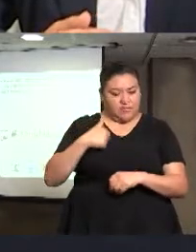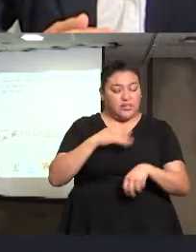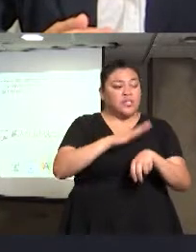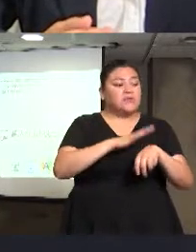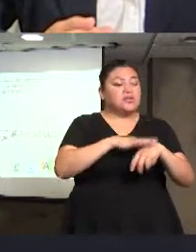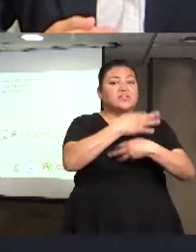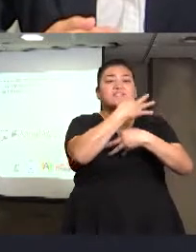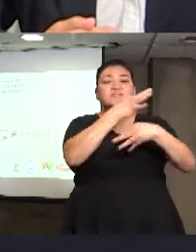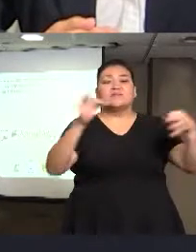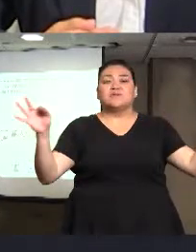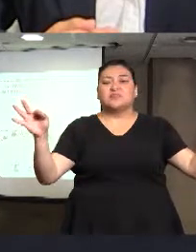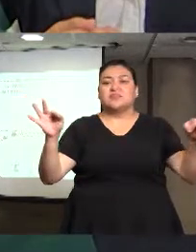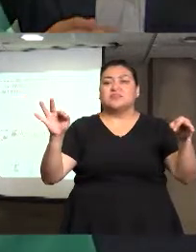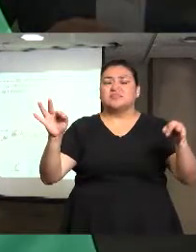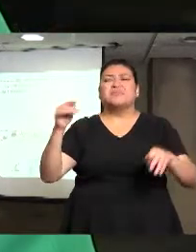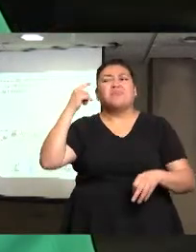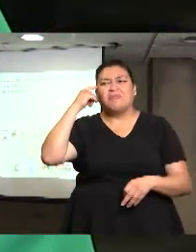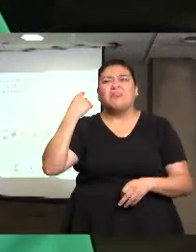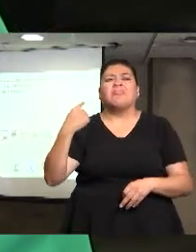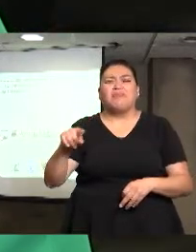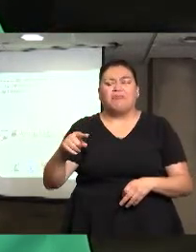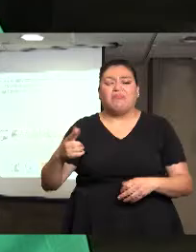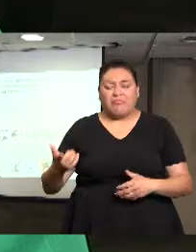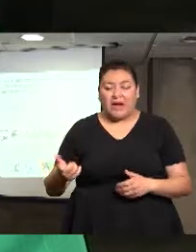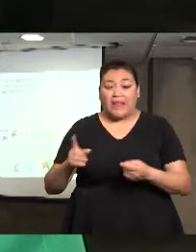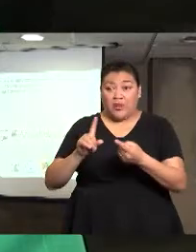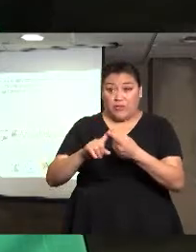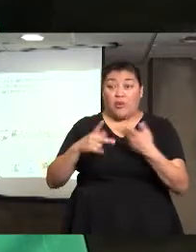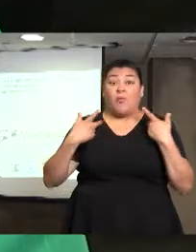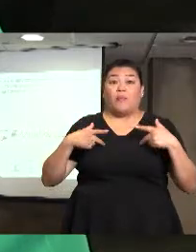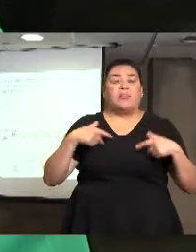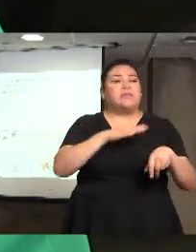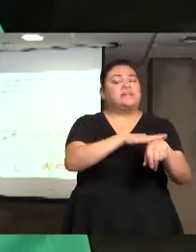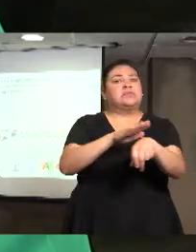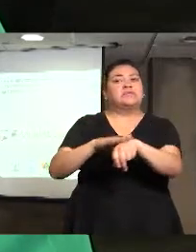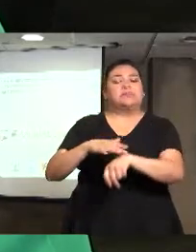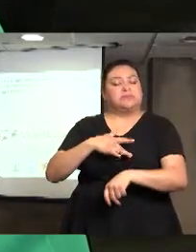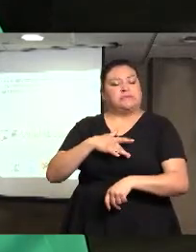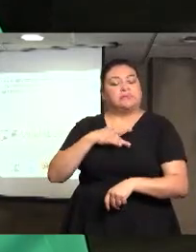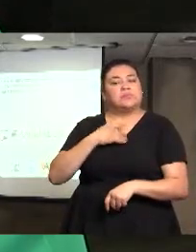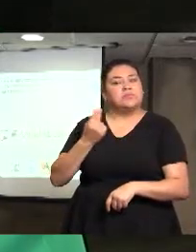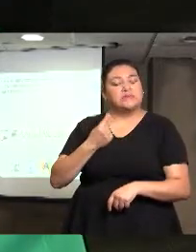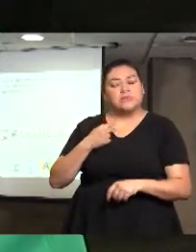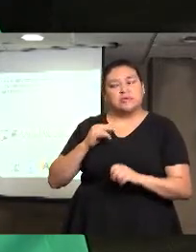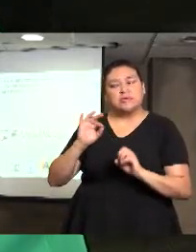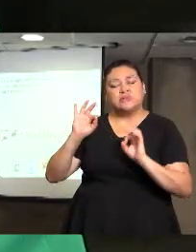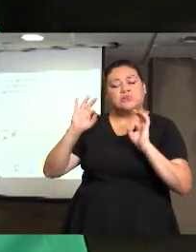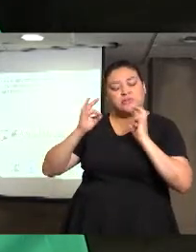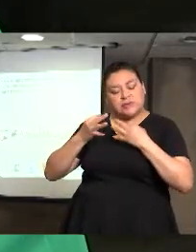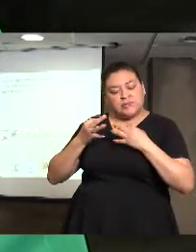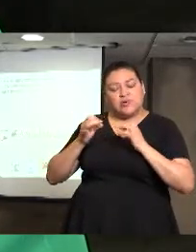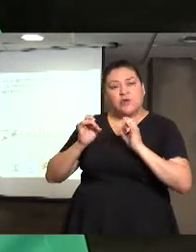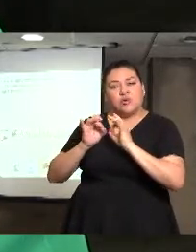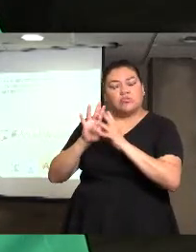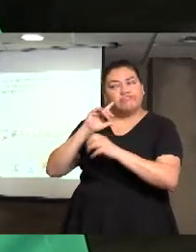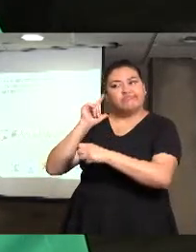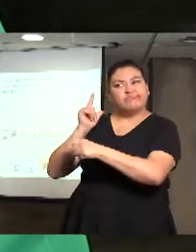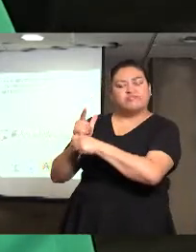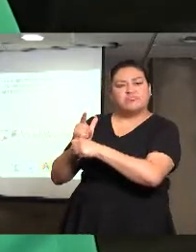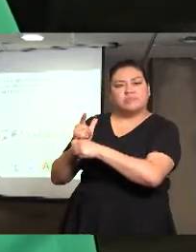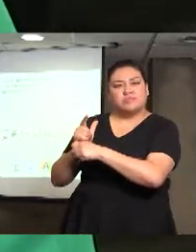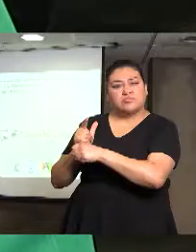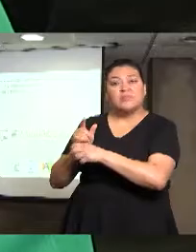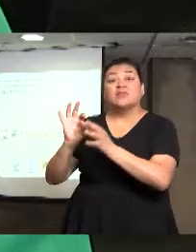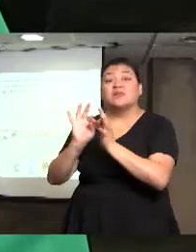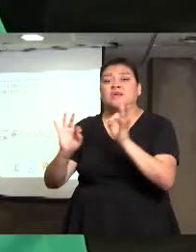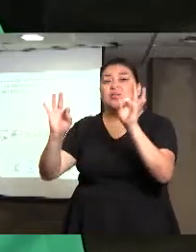trabajando, es en dar a conocer, en sensibilizar a la población sobre estos métodos de enganche, sobre la importancia de ver